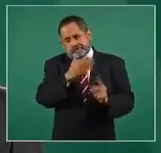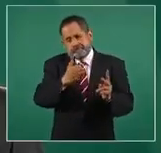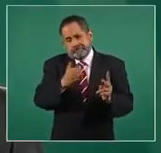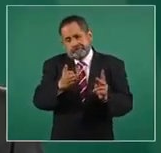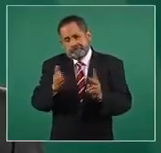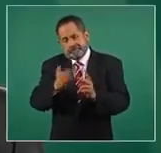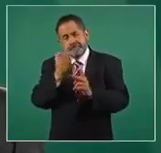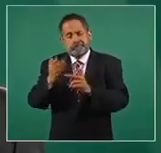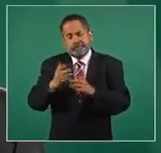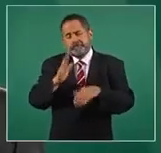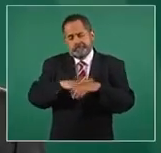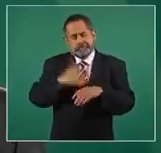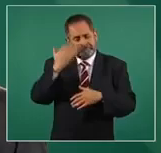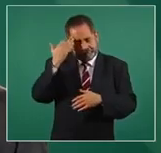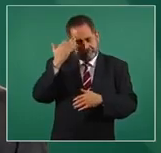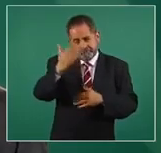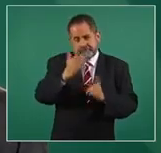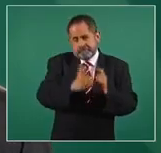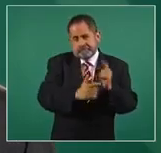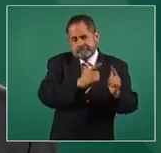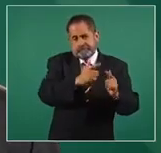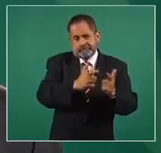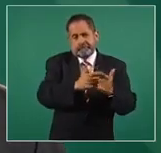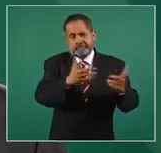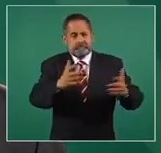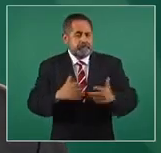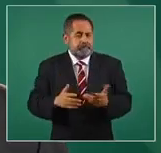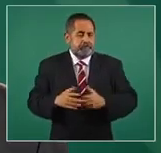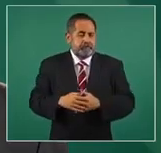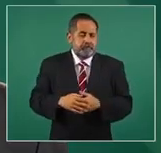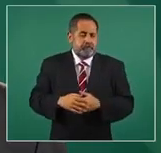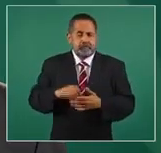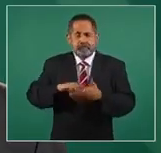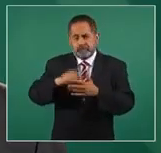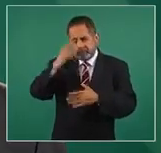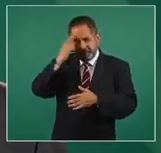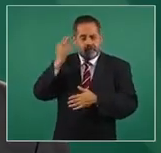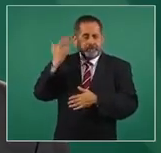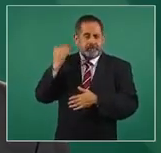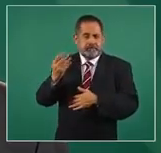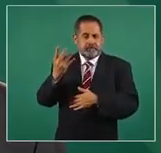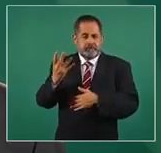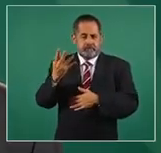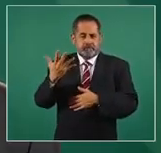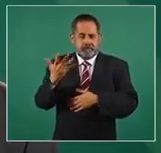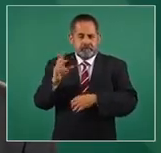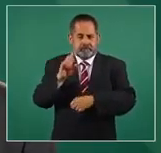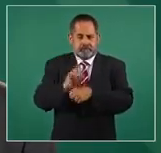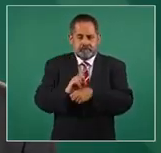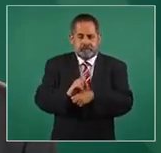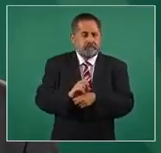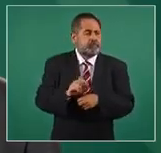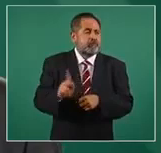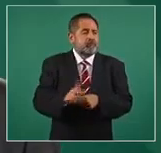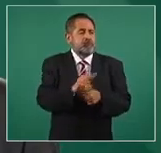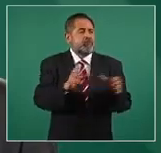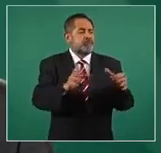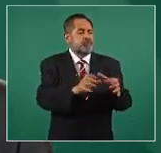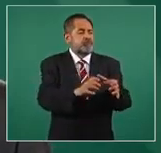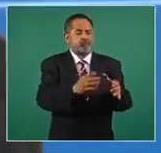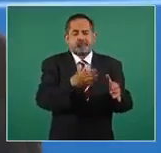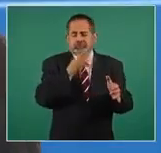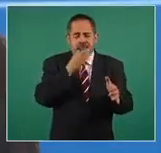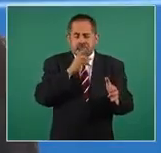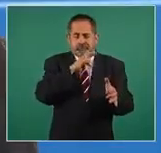desde luego un poco más lento. Originalmente vacunábamos en cuatro o cinco días, poblaciones más pequeñas, ahora